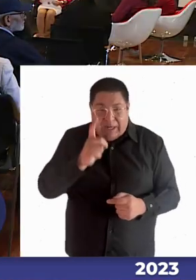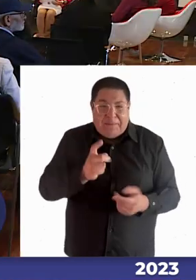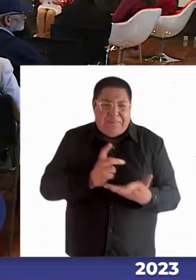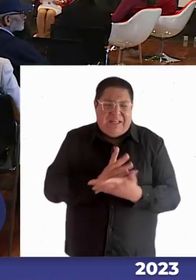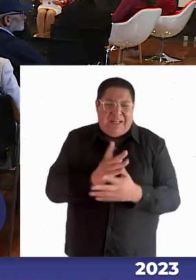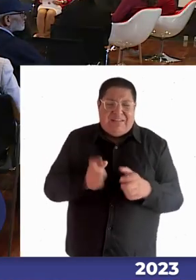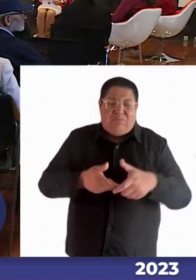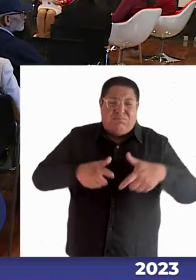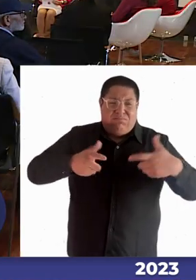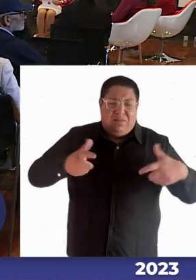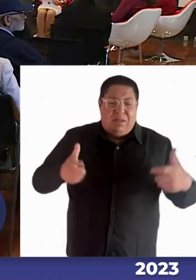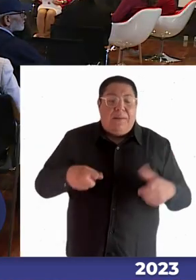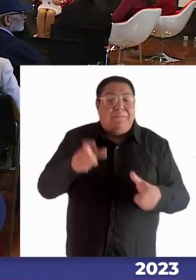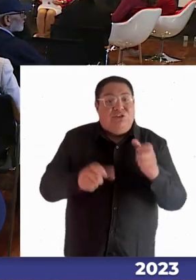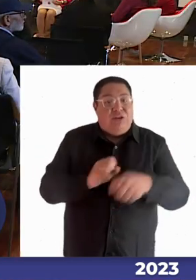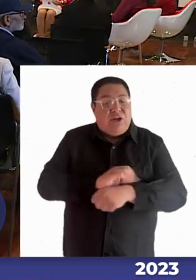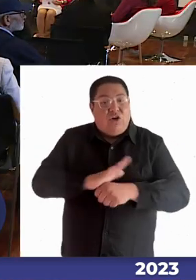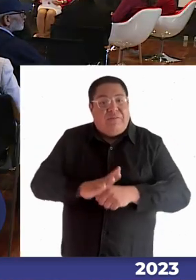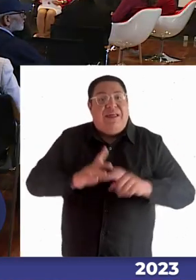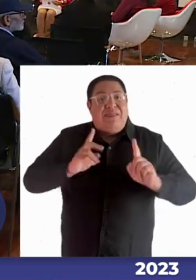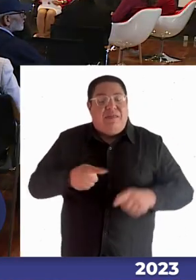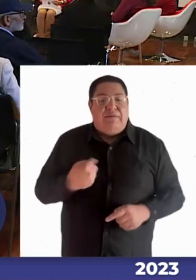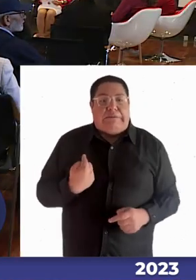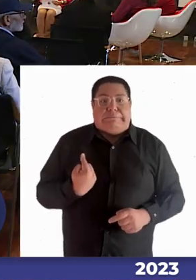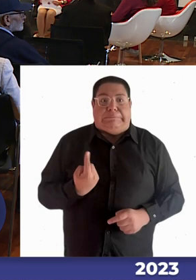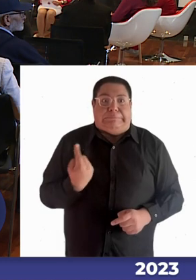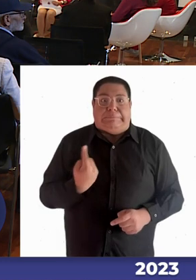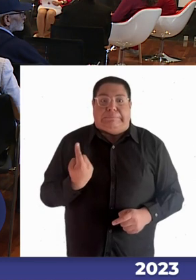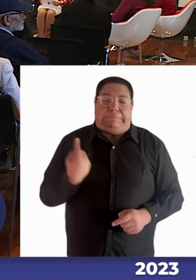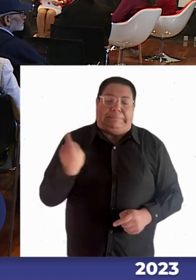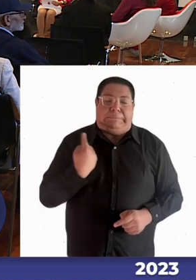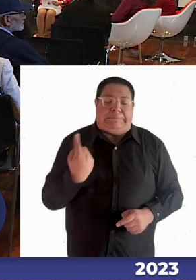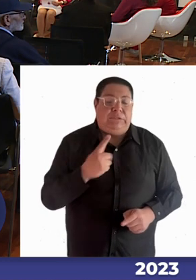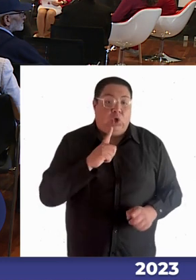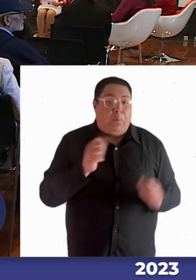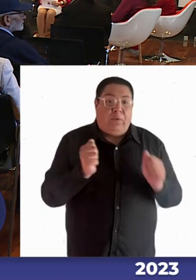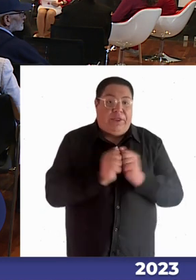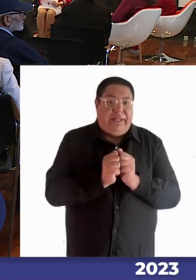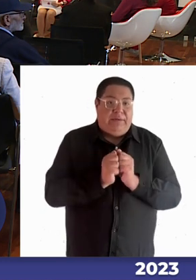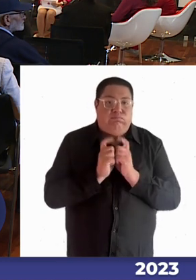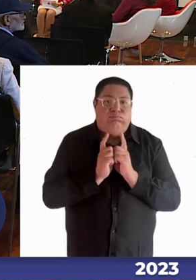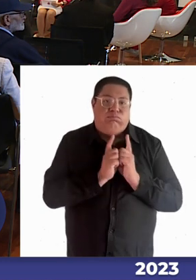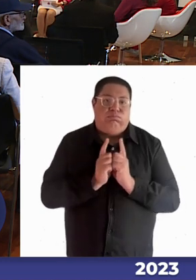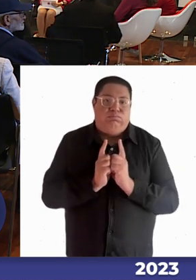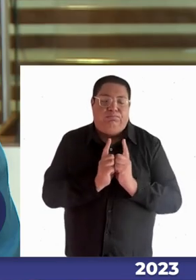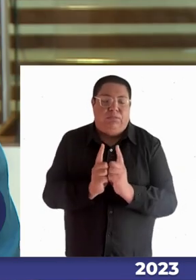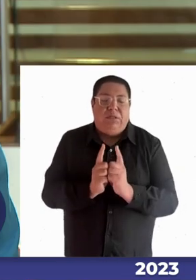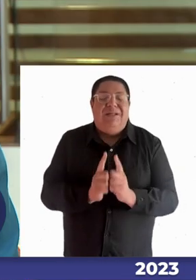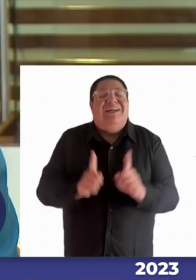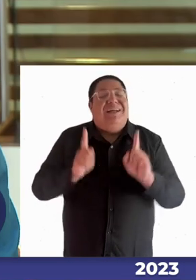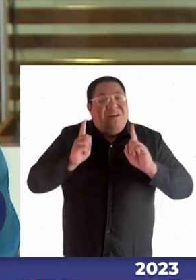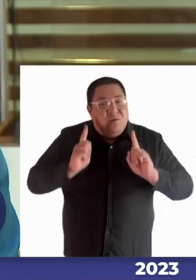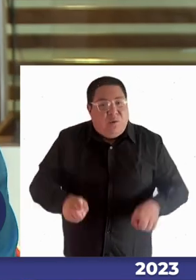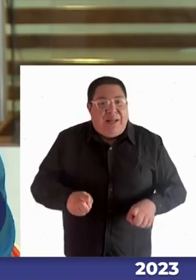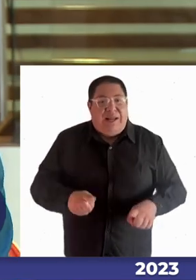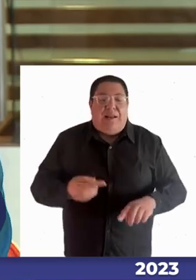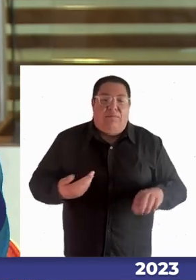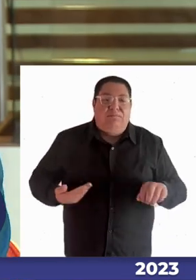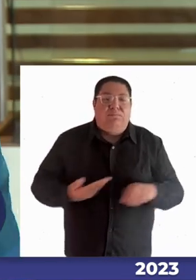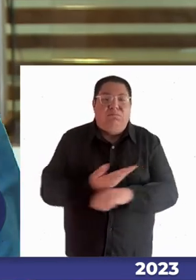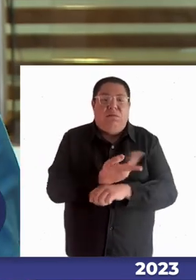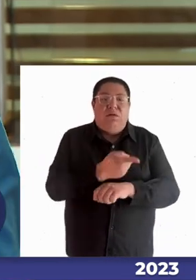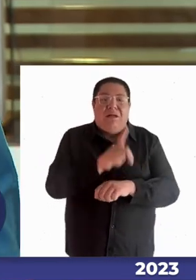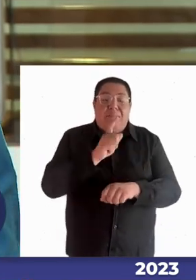personas con COVID tenían que ir solas no dejaban entrar a nadie acompañando también levantamos el tema que las personas con necesidades